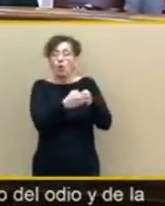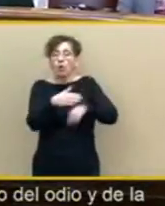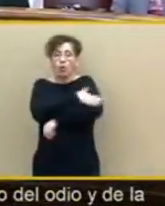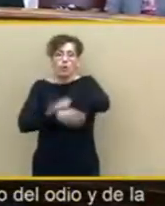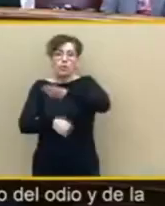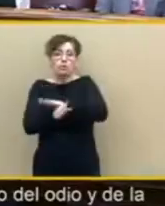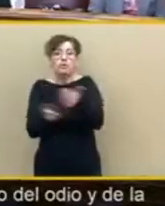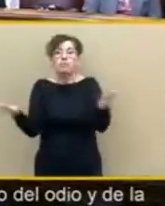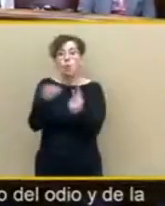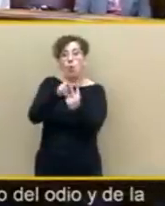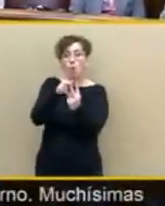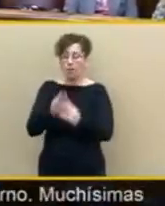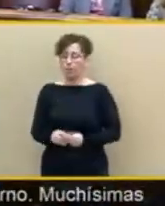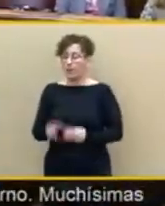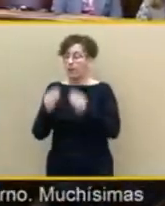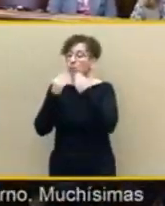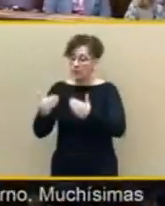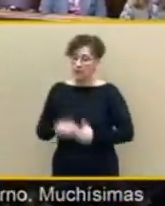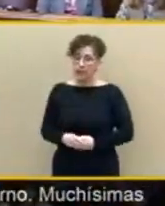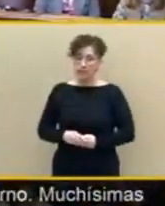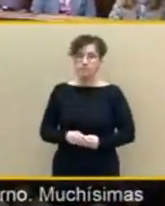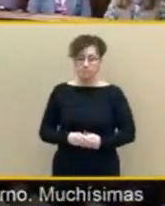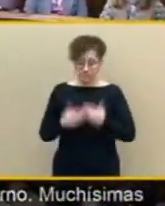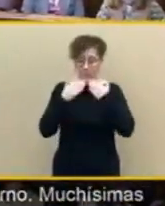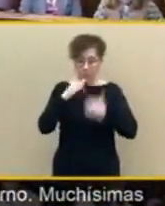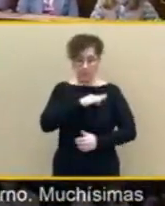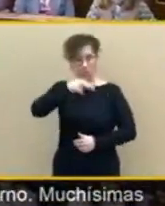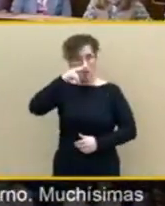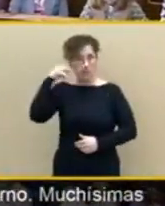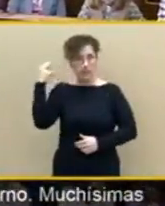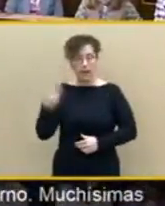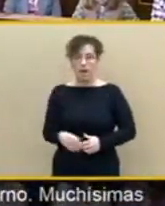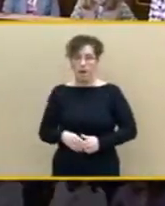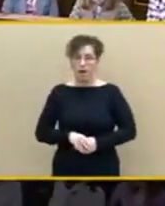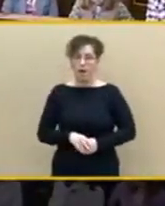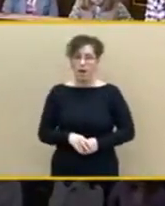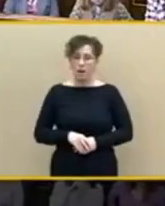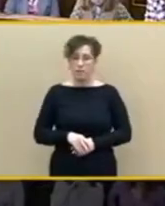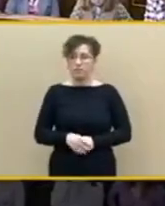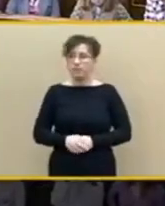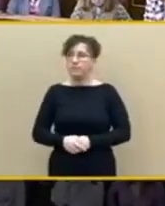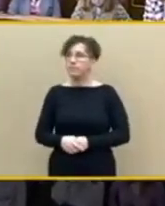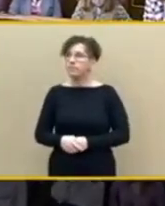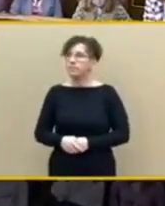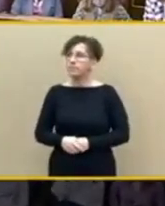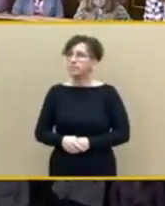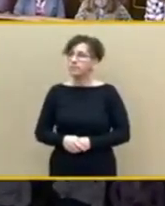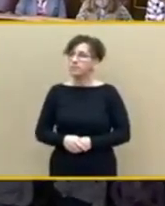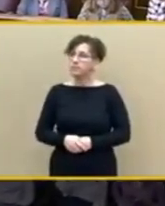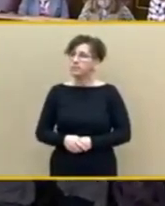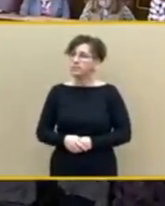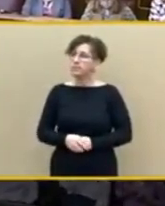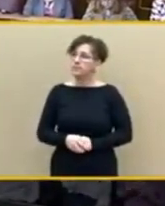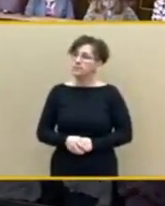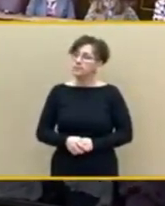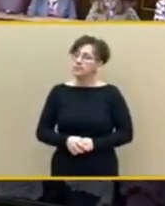quiere hacer es show y salir en los medios porque otra cosa no tiene y Pedro Sánchez pues nunca se le